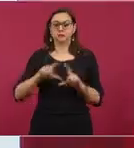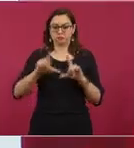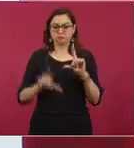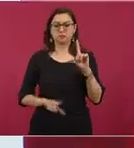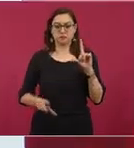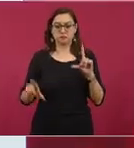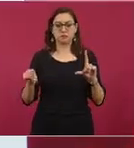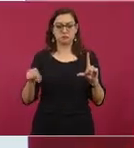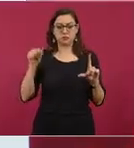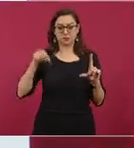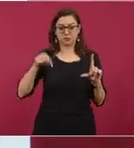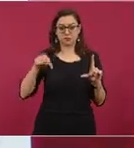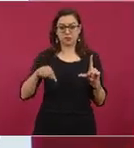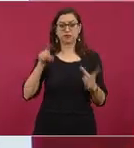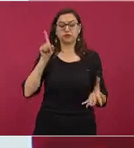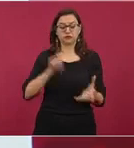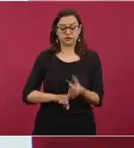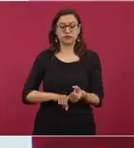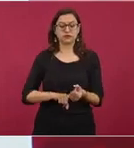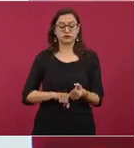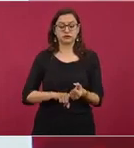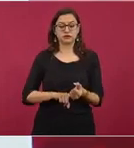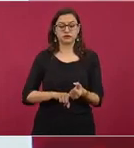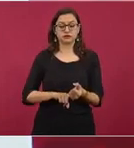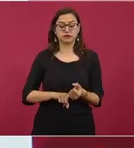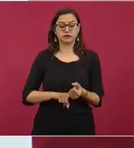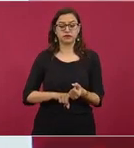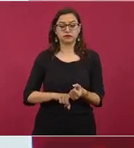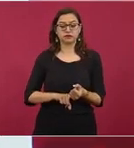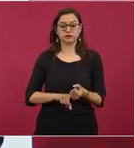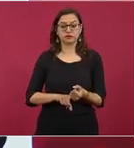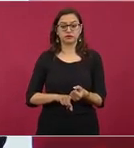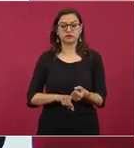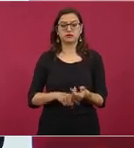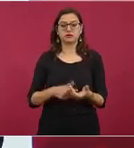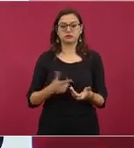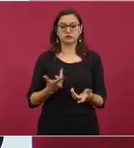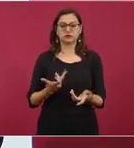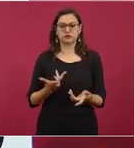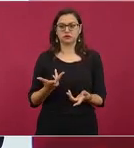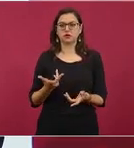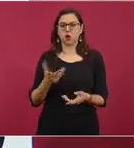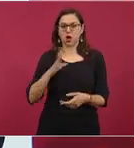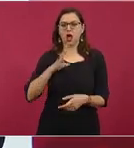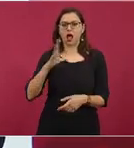tiene aranceles